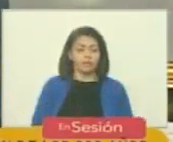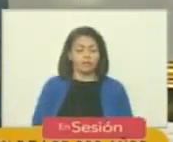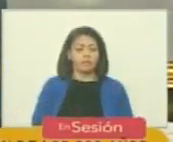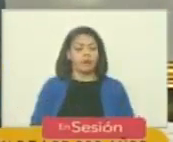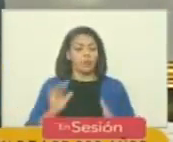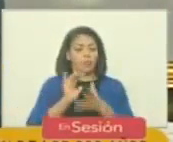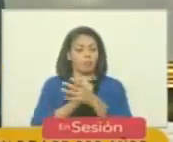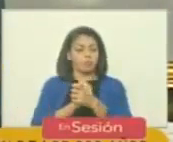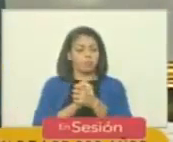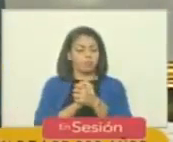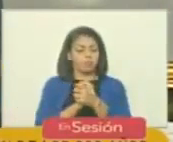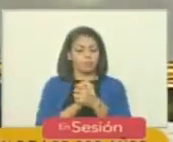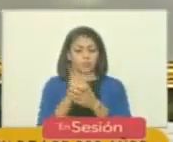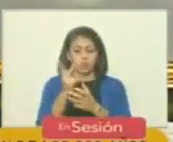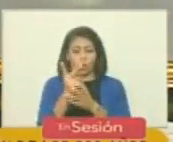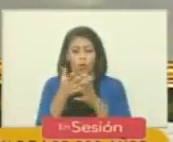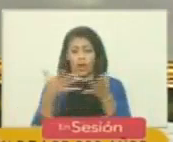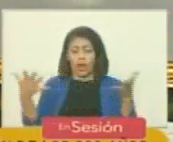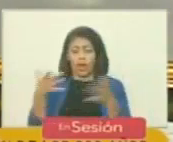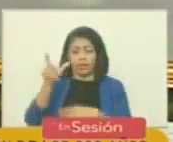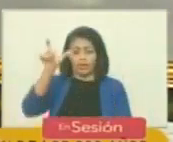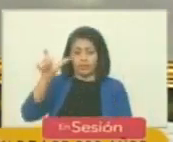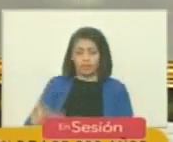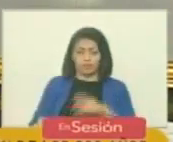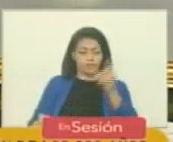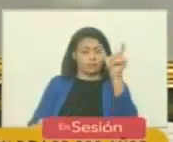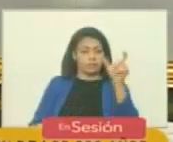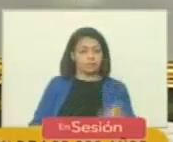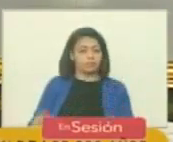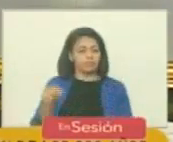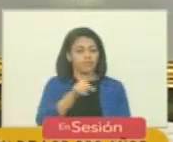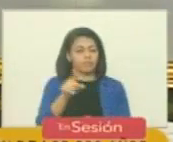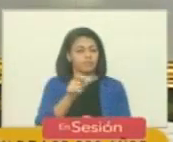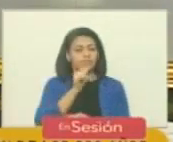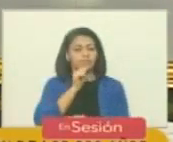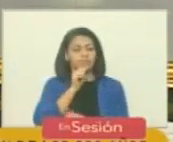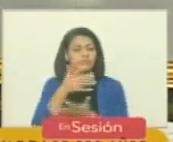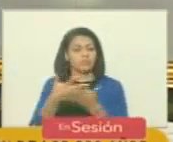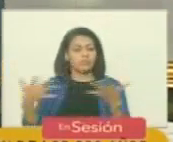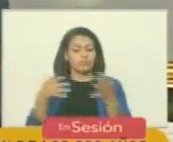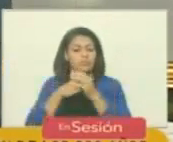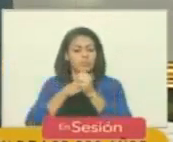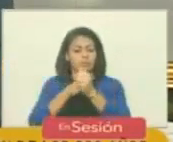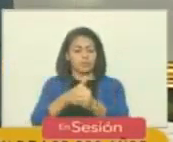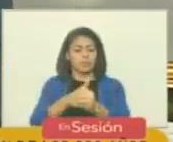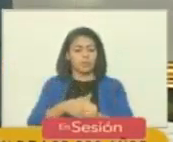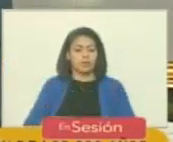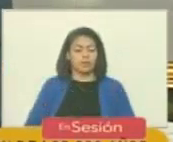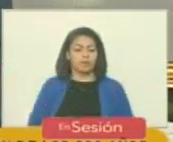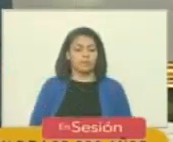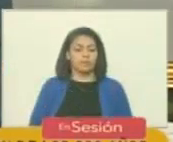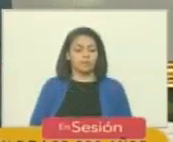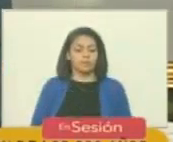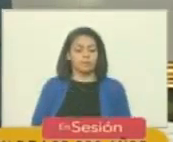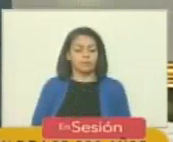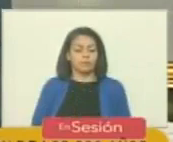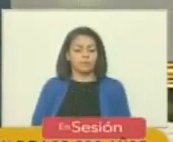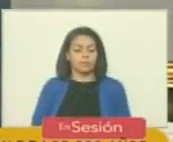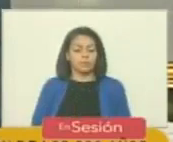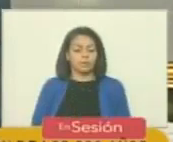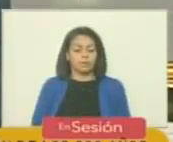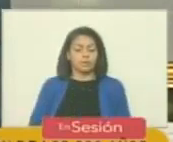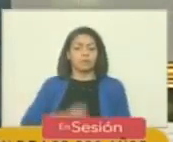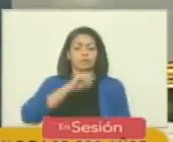amistad entre dos gigantes que significó orientar el sino